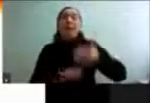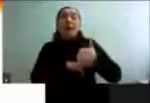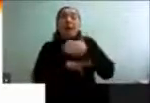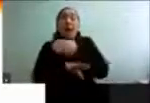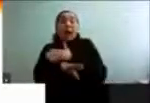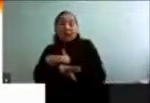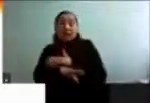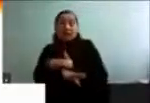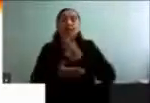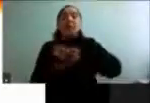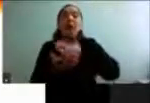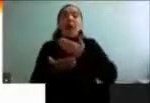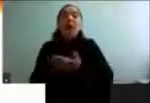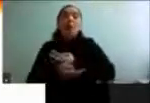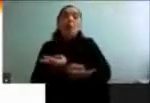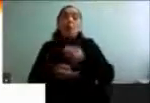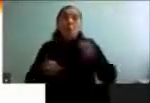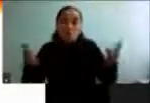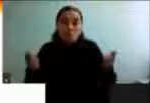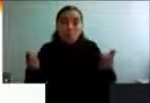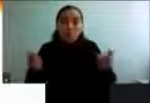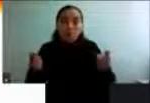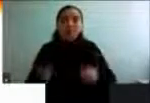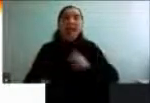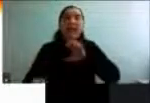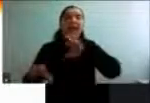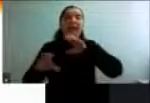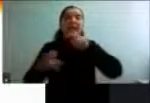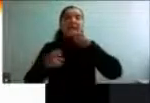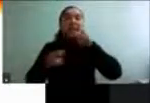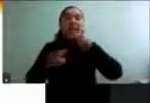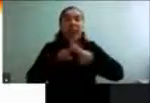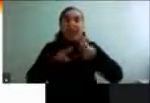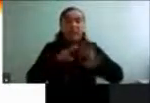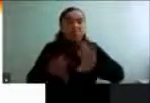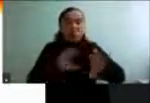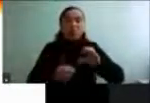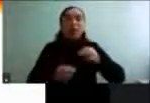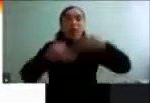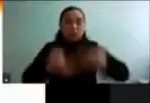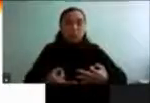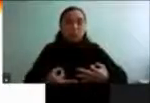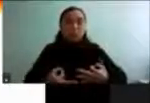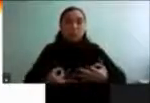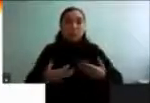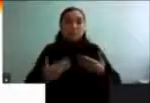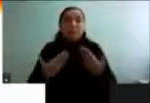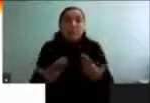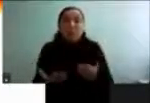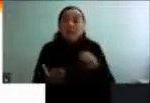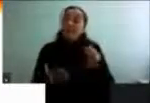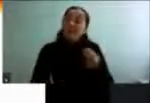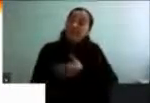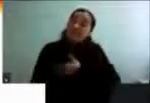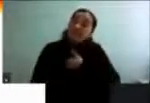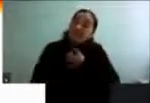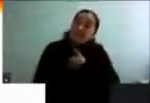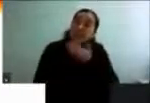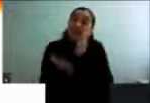y ejecutar una serie de acciones concretas. Lamentablemente, las estrategias de salud pública en Chile